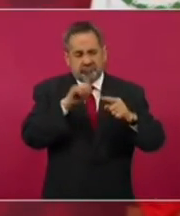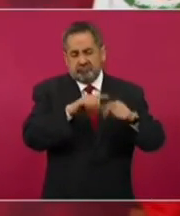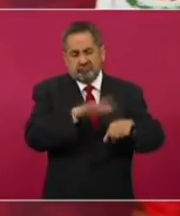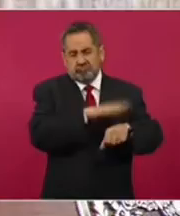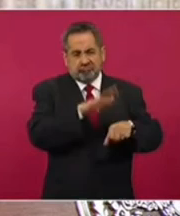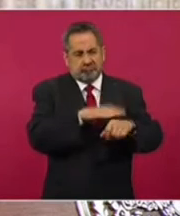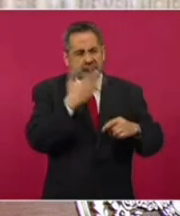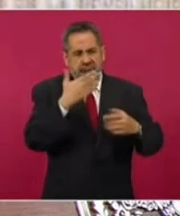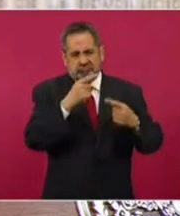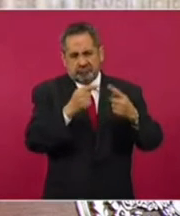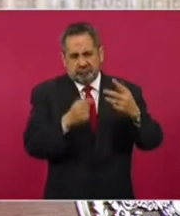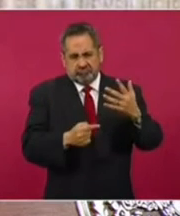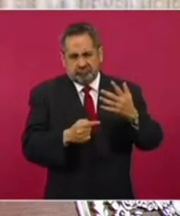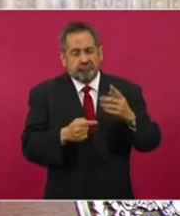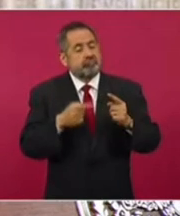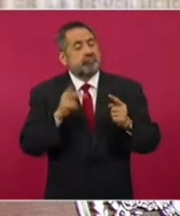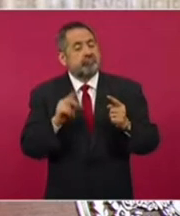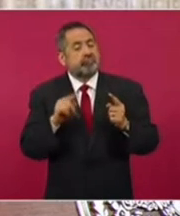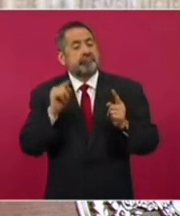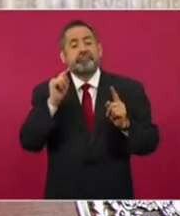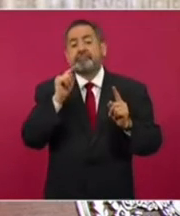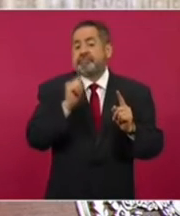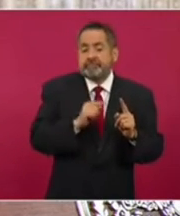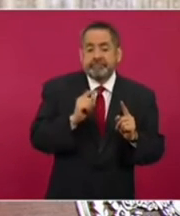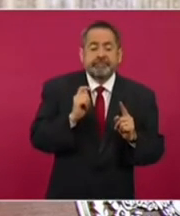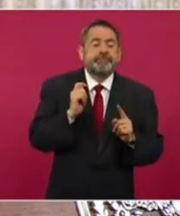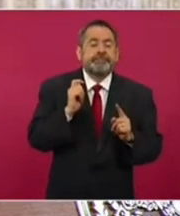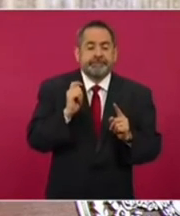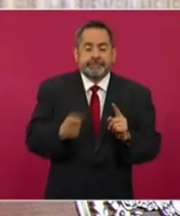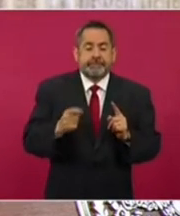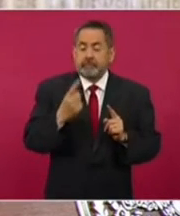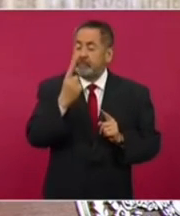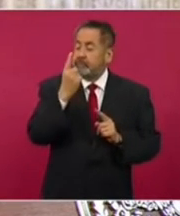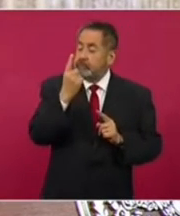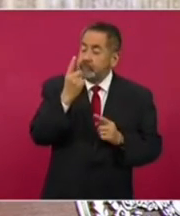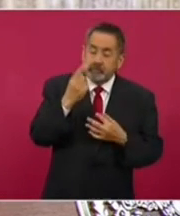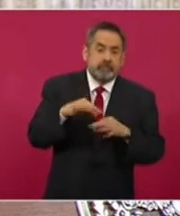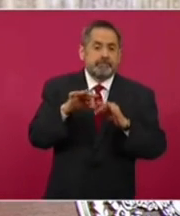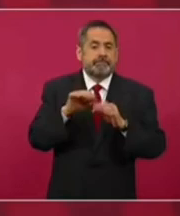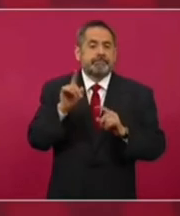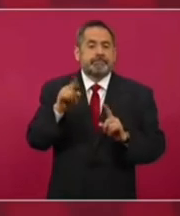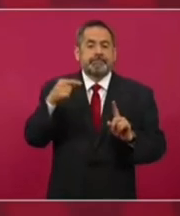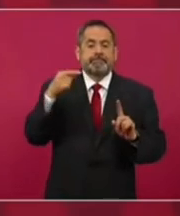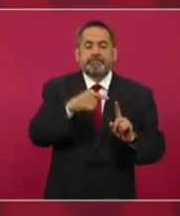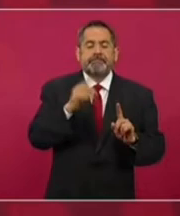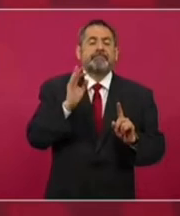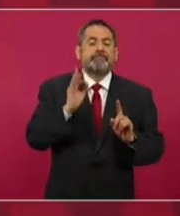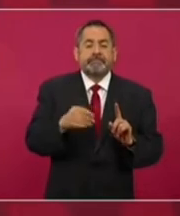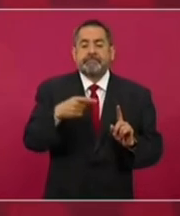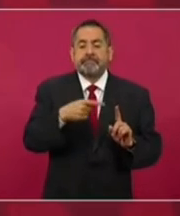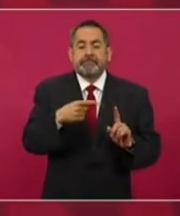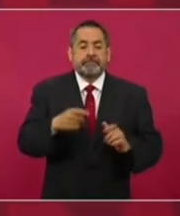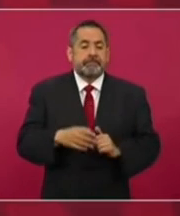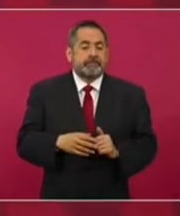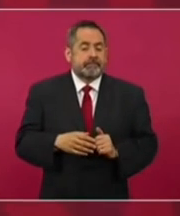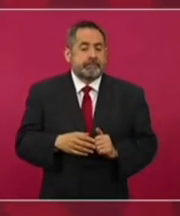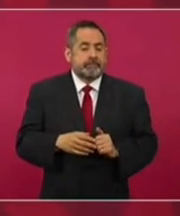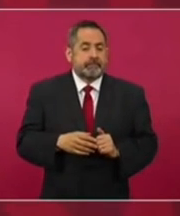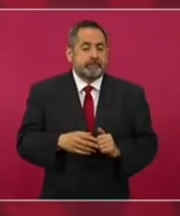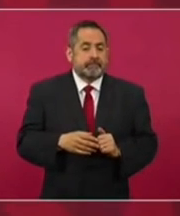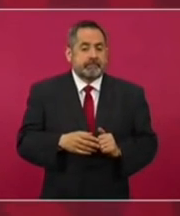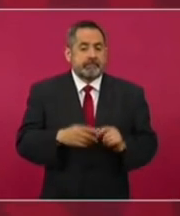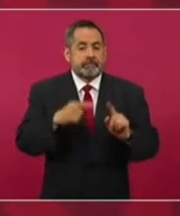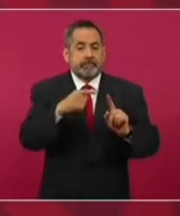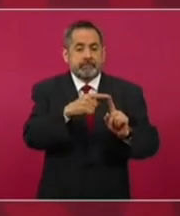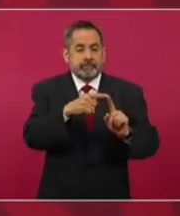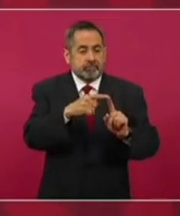una de sus virtudes es que